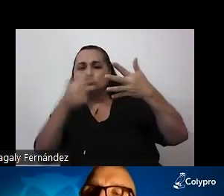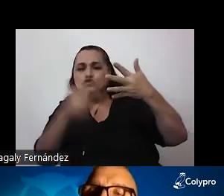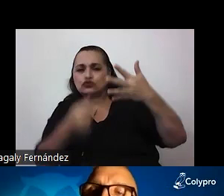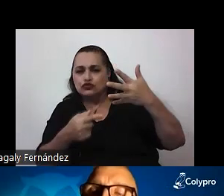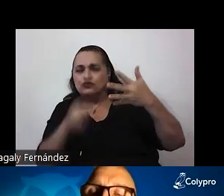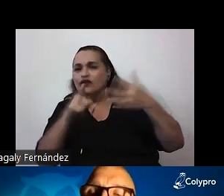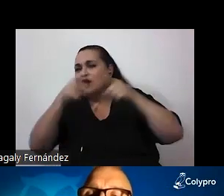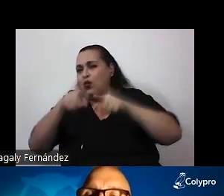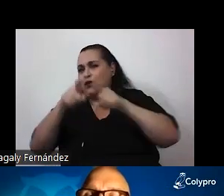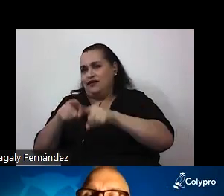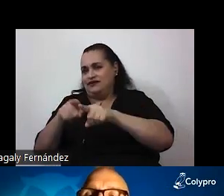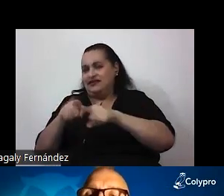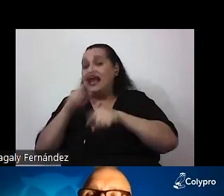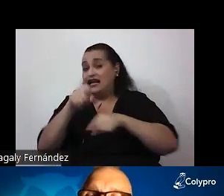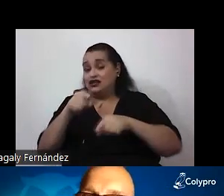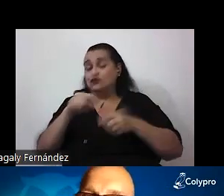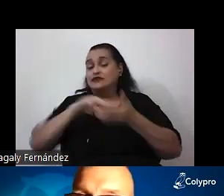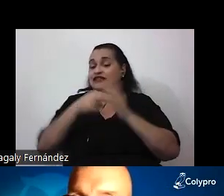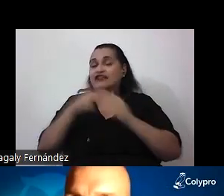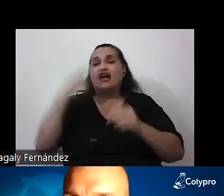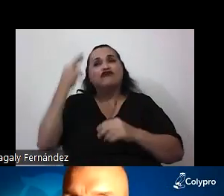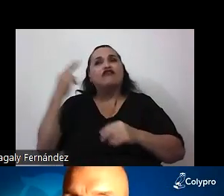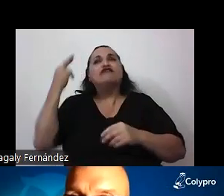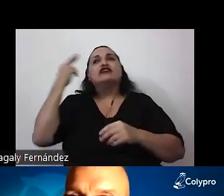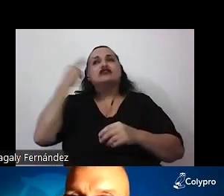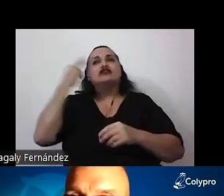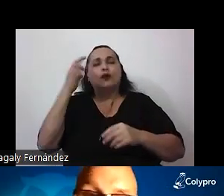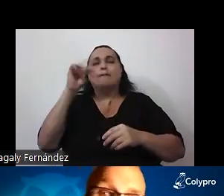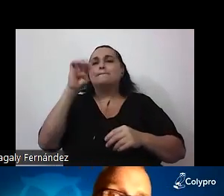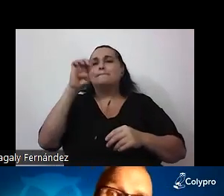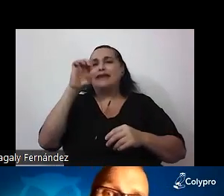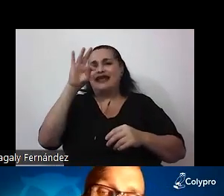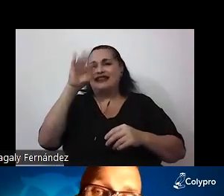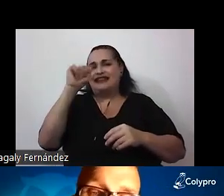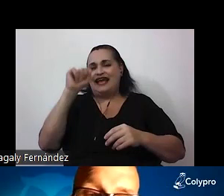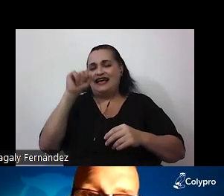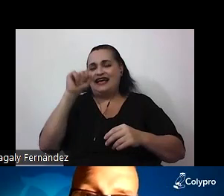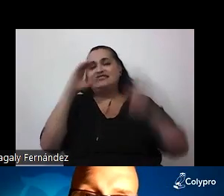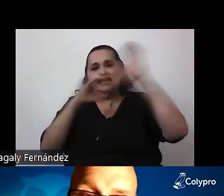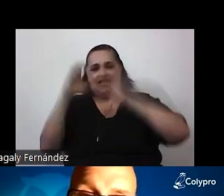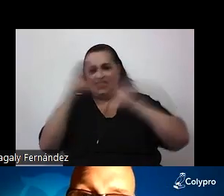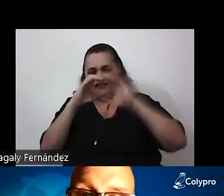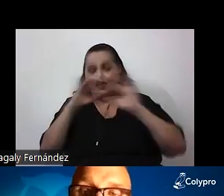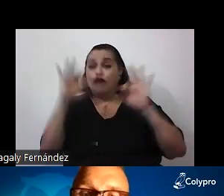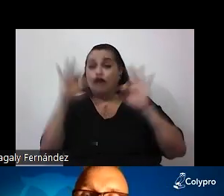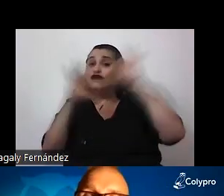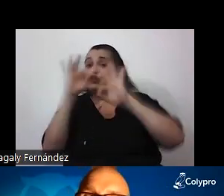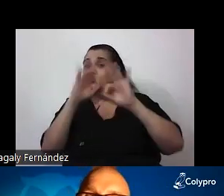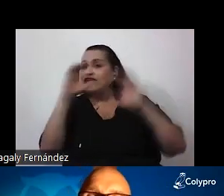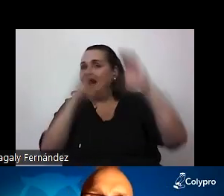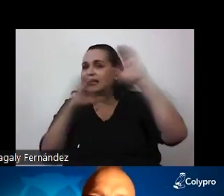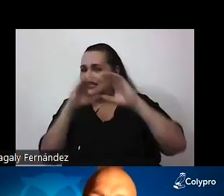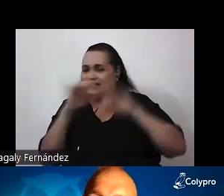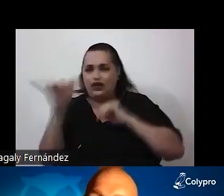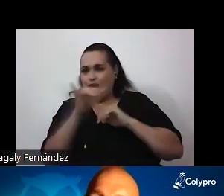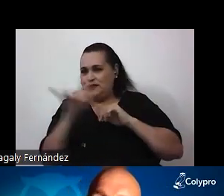esto es una reflexión metascientífica o de filosofía de la ciencia si ustedes quieren una cosa es que yo diga